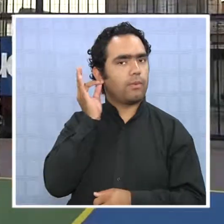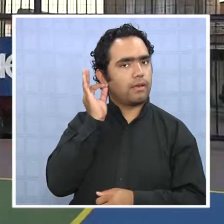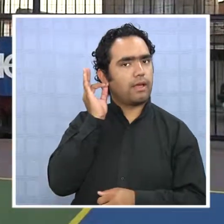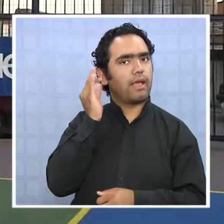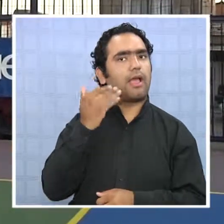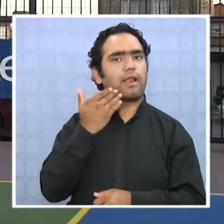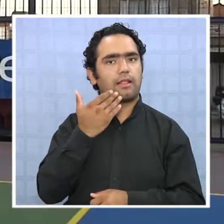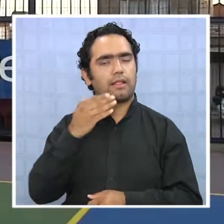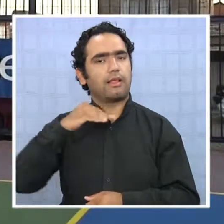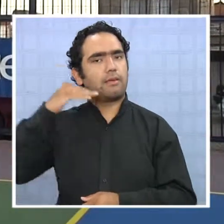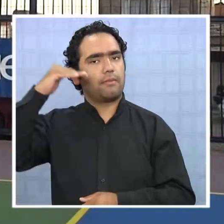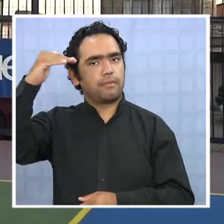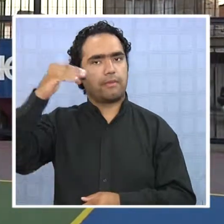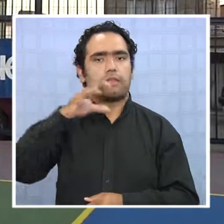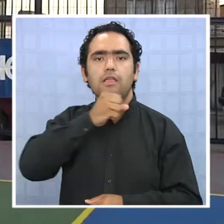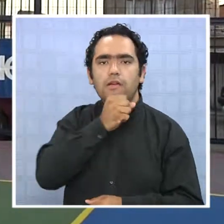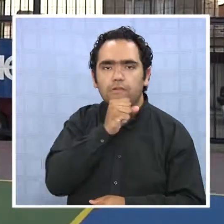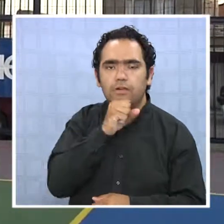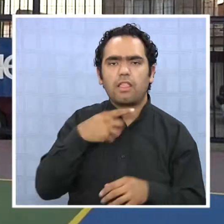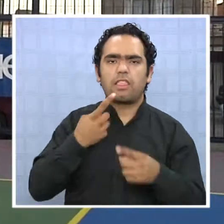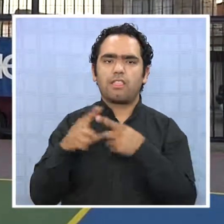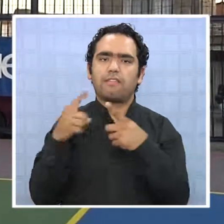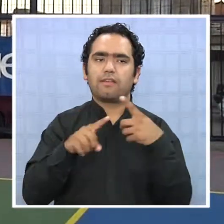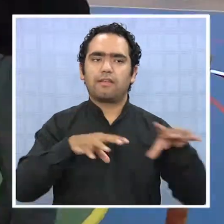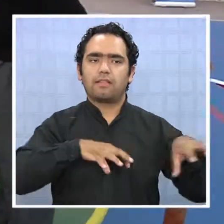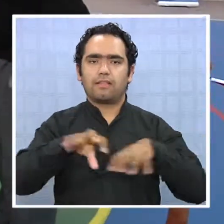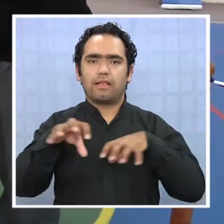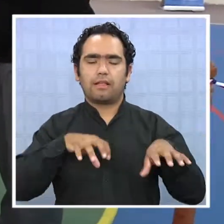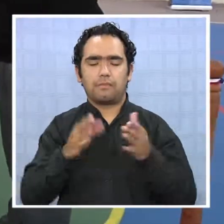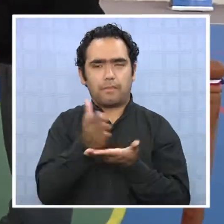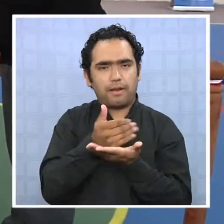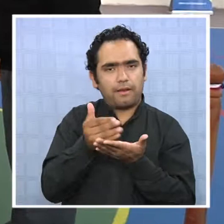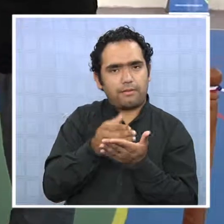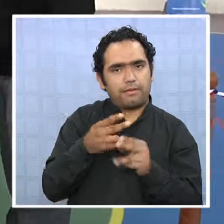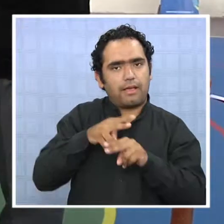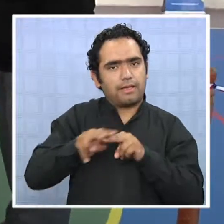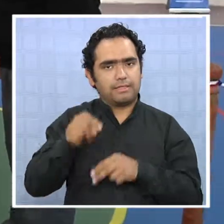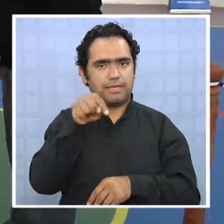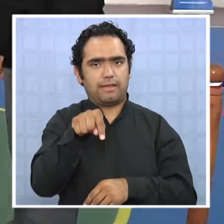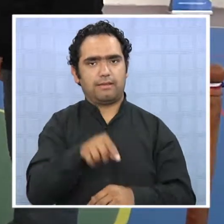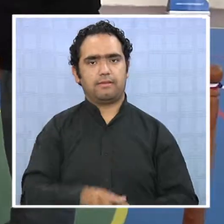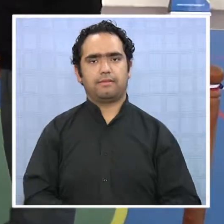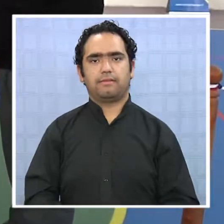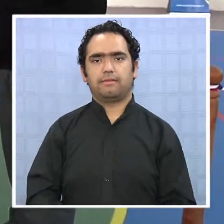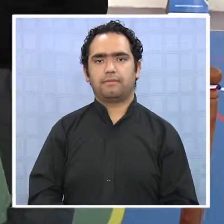mujeres y adultos mayores en las diferentes actividades que se planifican realizar allí.